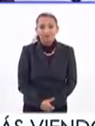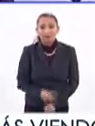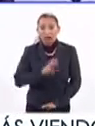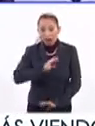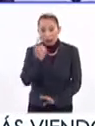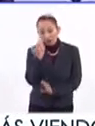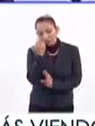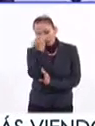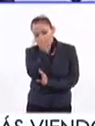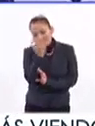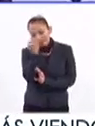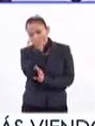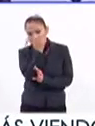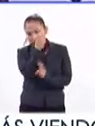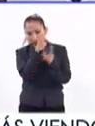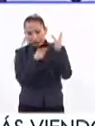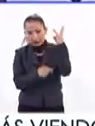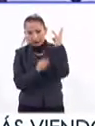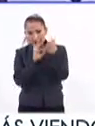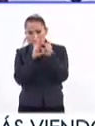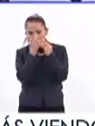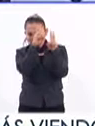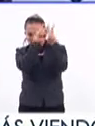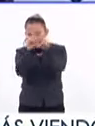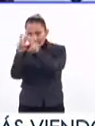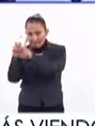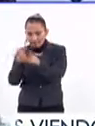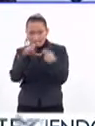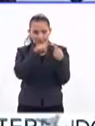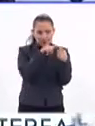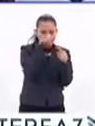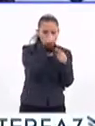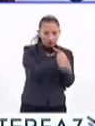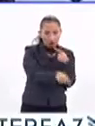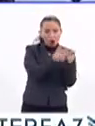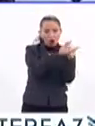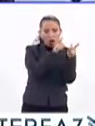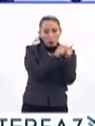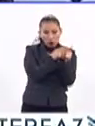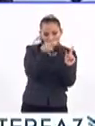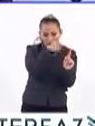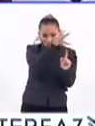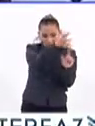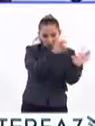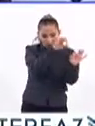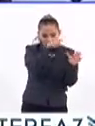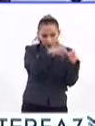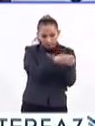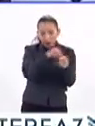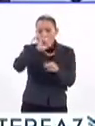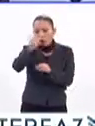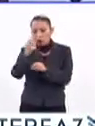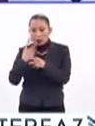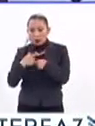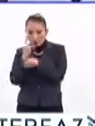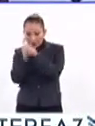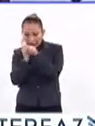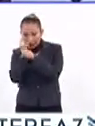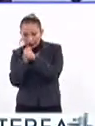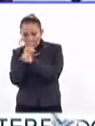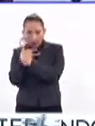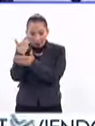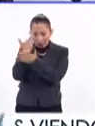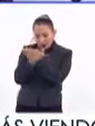hicieron tres tipos de análisis, uno con grupos de enfoque, otro con investigación de